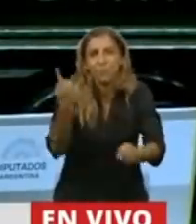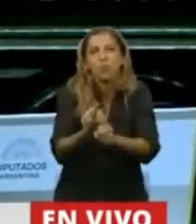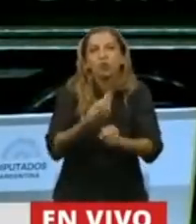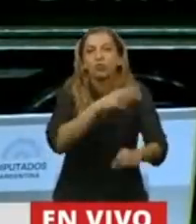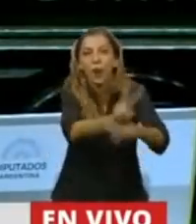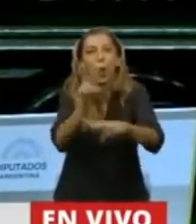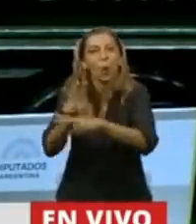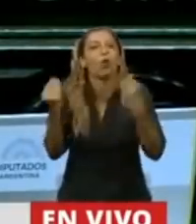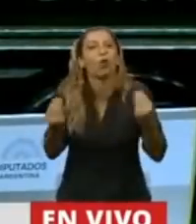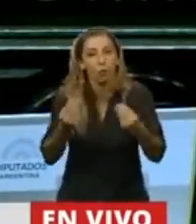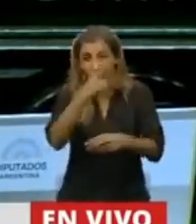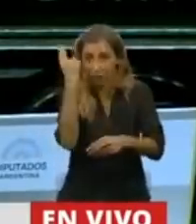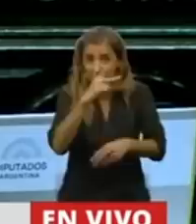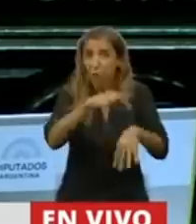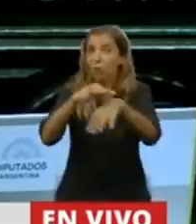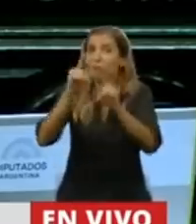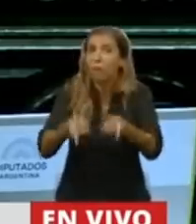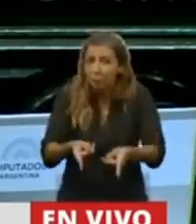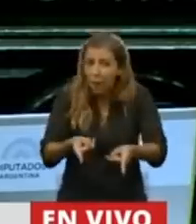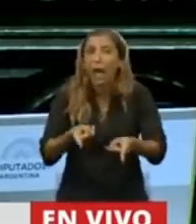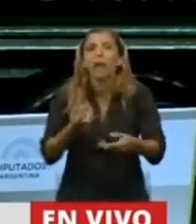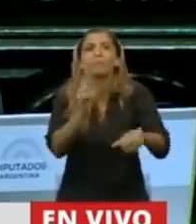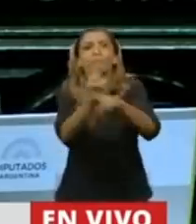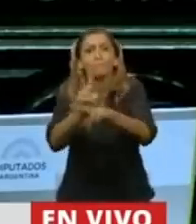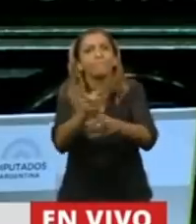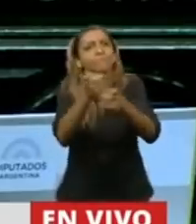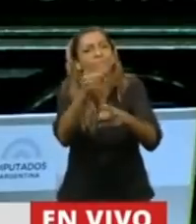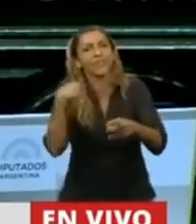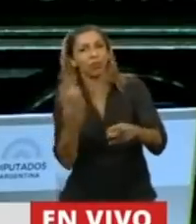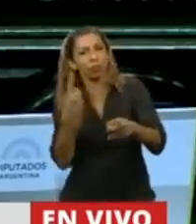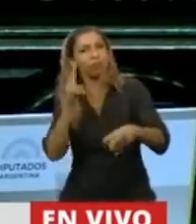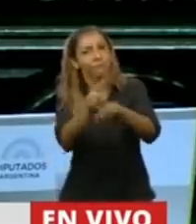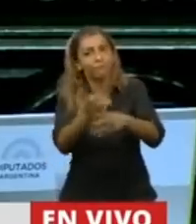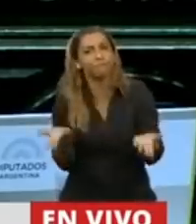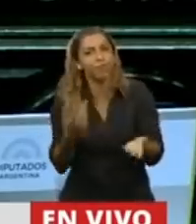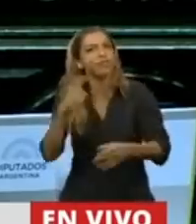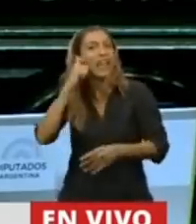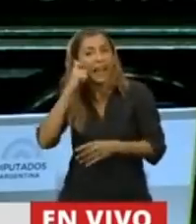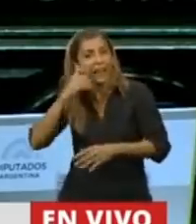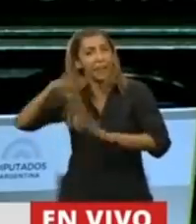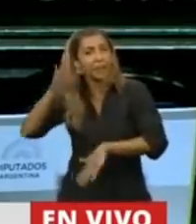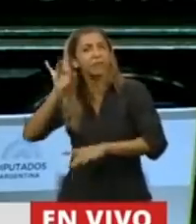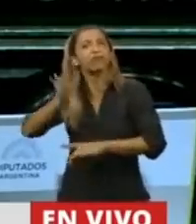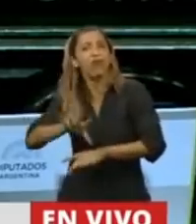experiencia, y donde también referían que no solo son nuestros mayores y nuestras mayores las que se mueren, también se muere gente joven.